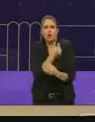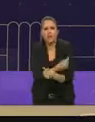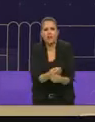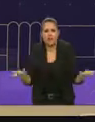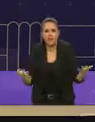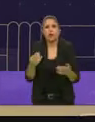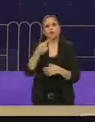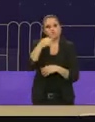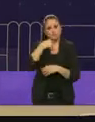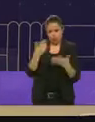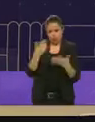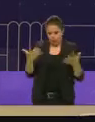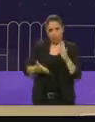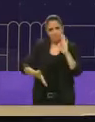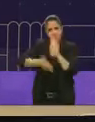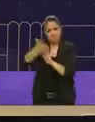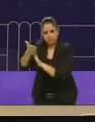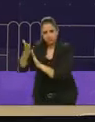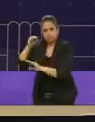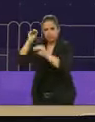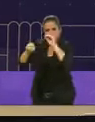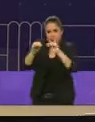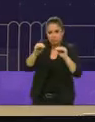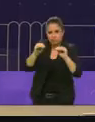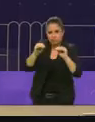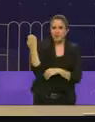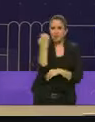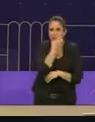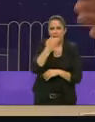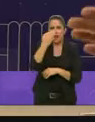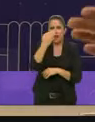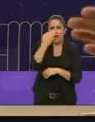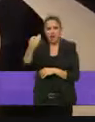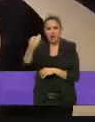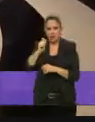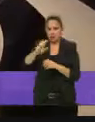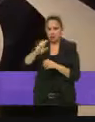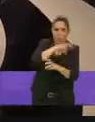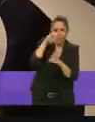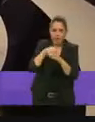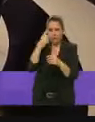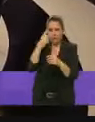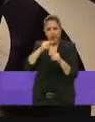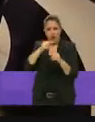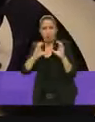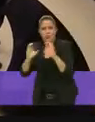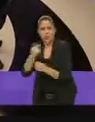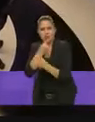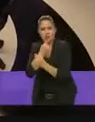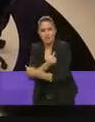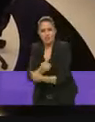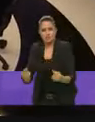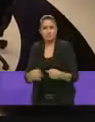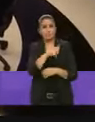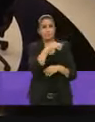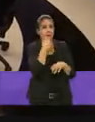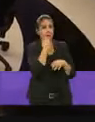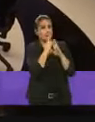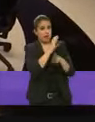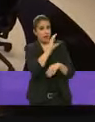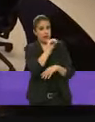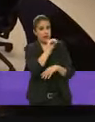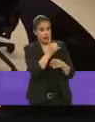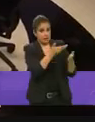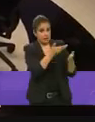estancias infantiles y escuelas de tiempo completo. Candidata Brugada, hay alusiones personales, directas, ¿quiere responder? Sí,